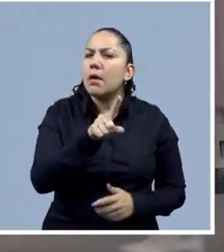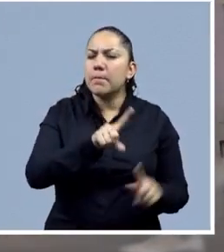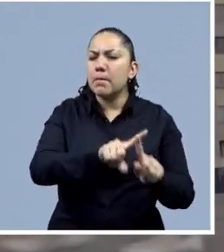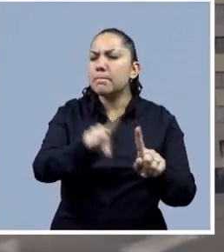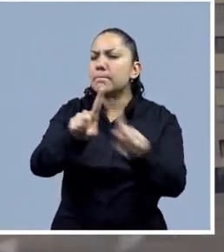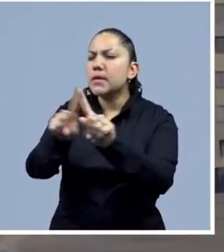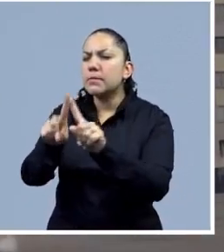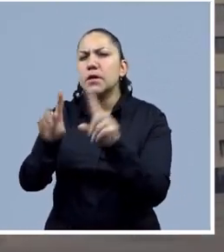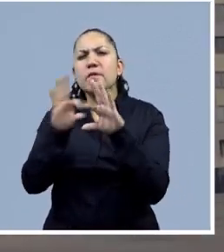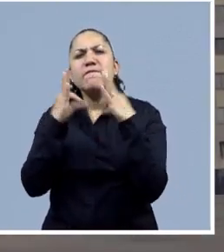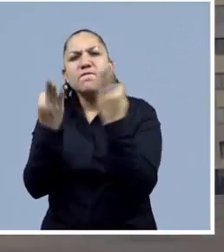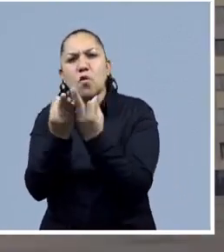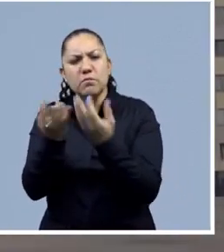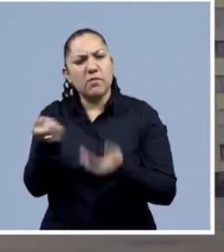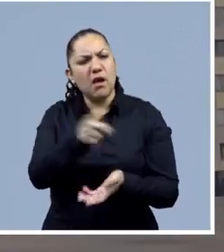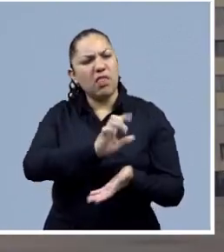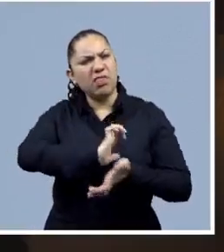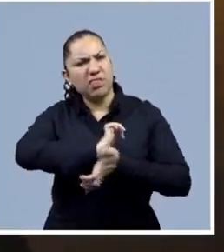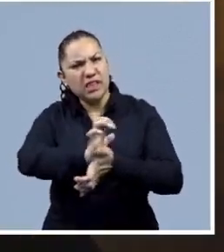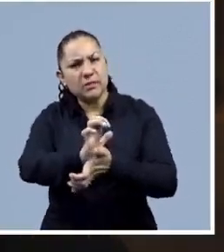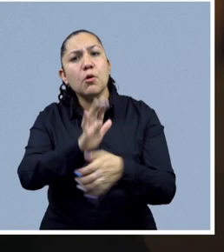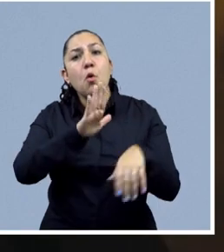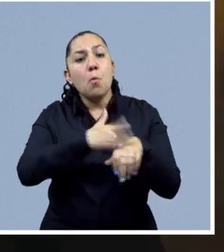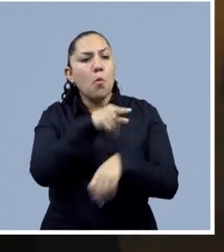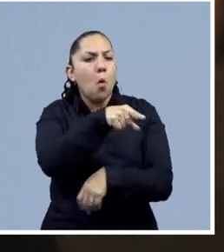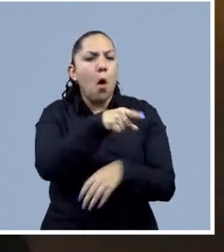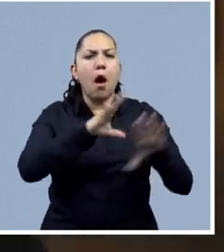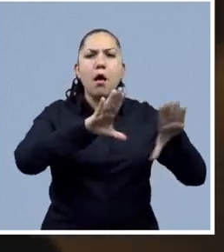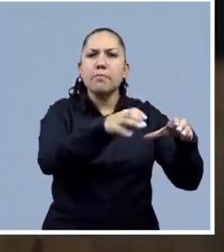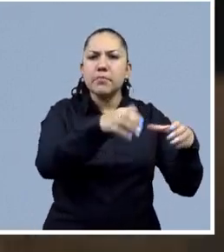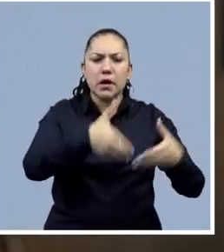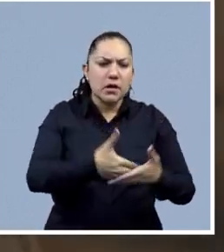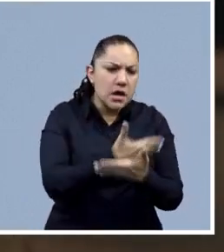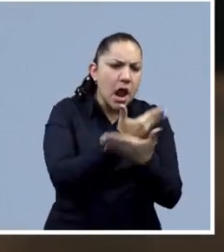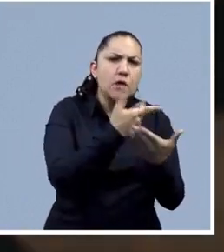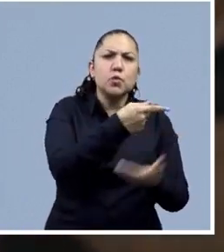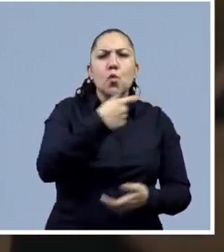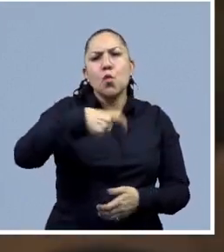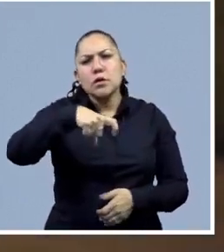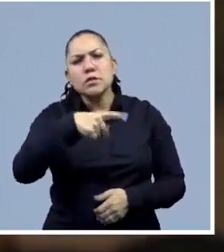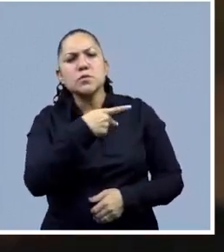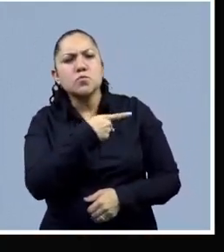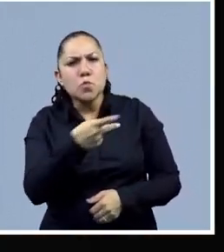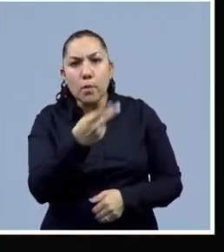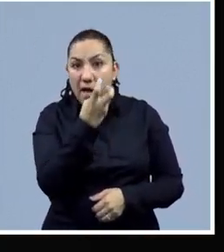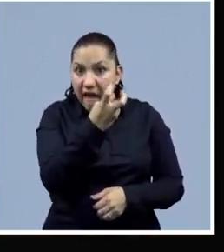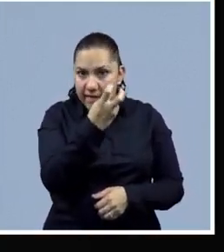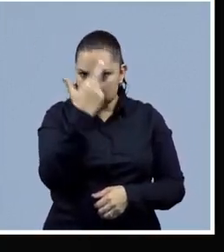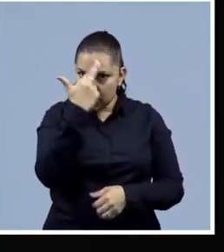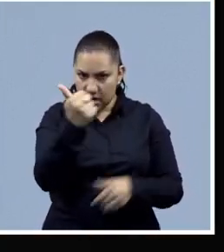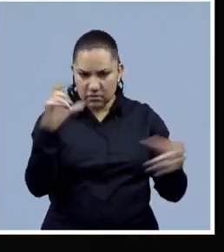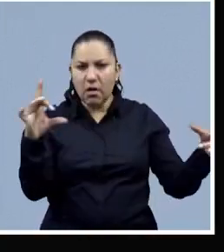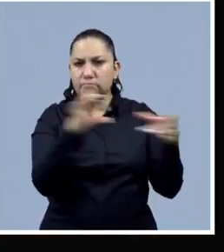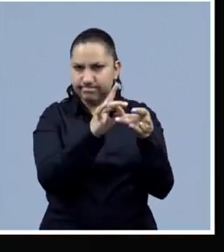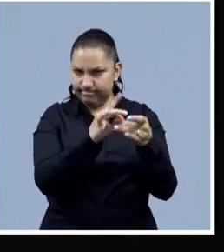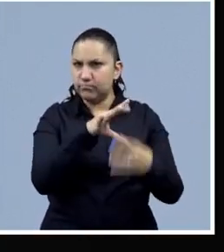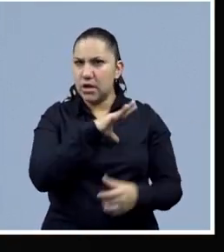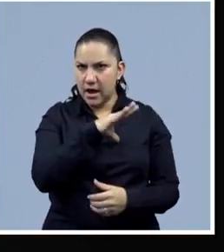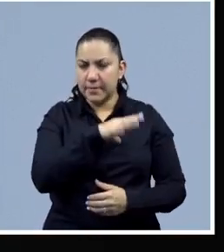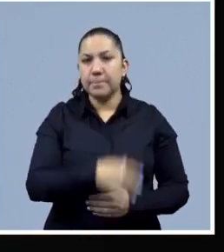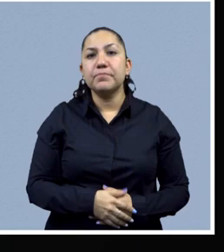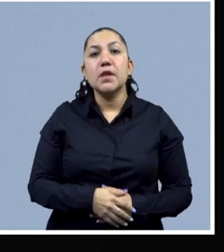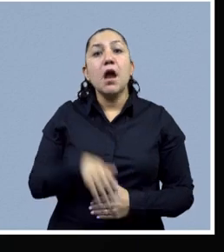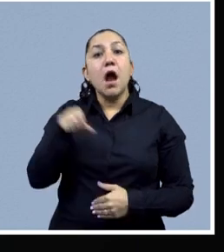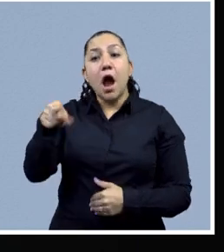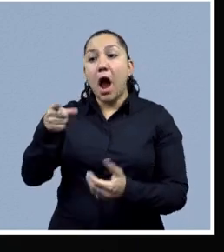convierten en violencia o que implican violencia por cuestiones de etnia y por cuestiones de clase. El asesinato de mujeres es la